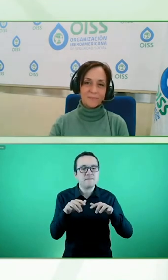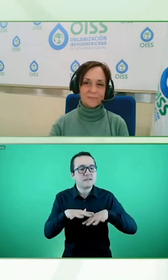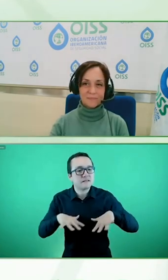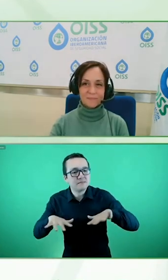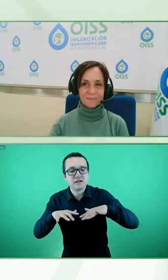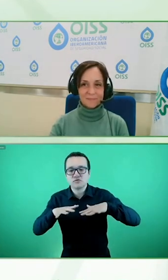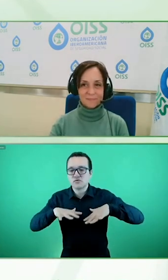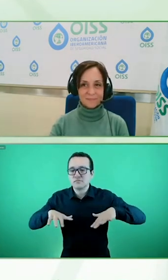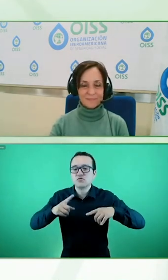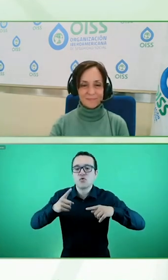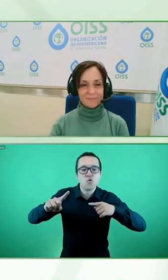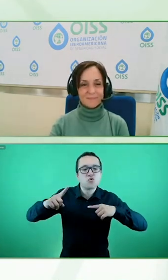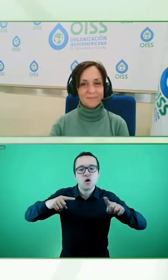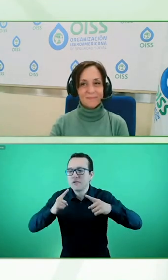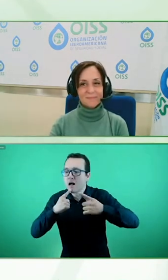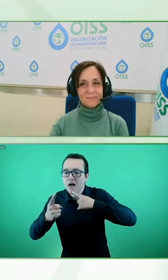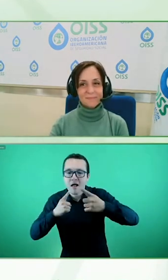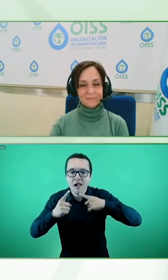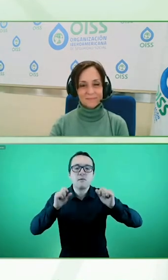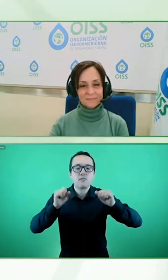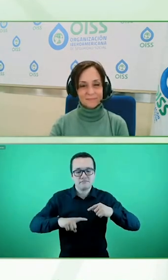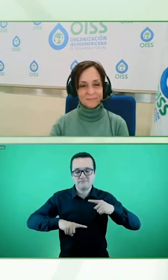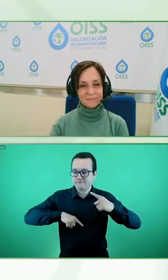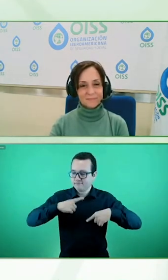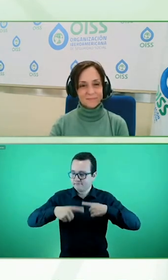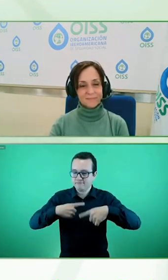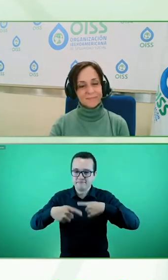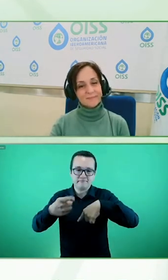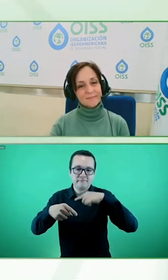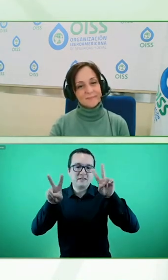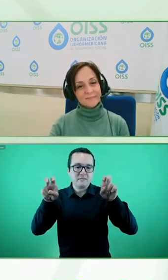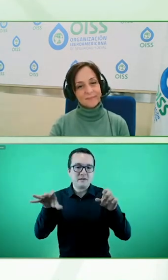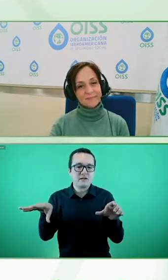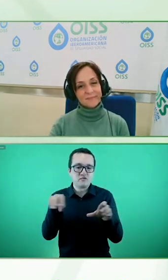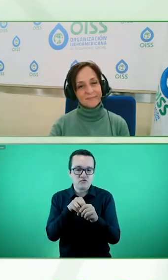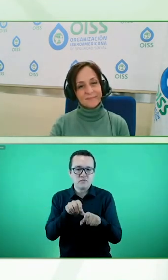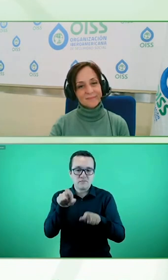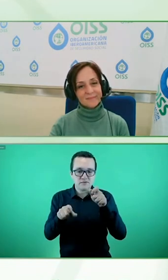seguir avanzando en la inclusión de las personas con discapacidad